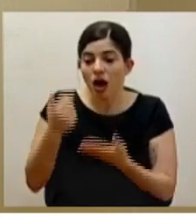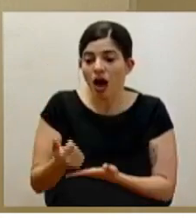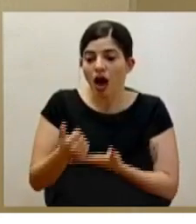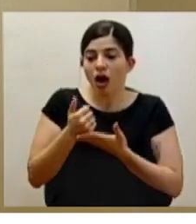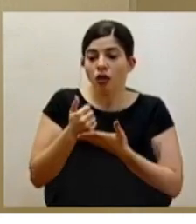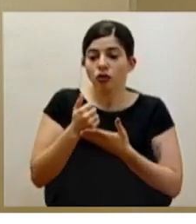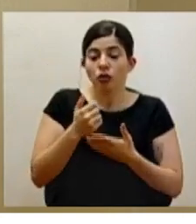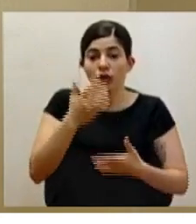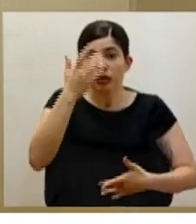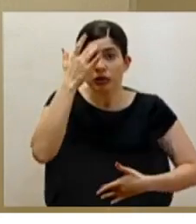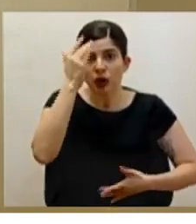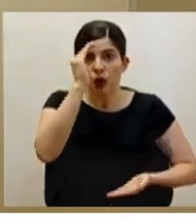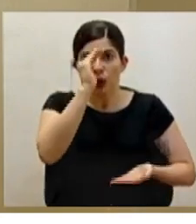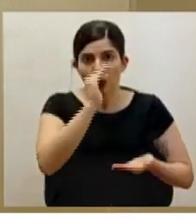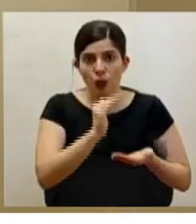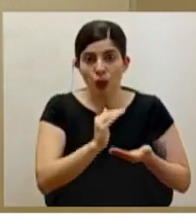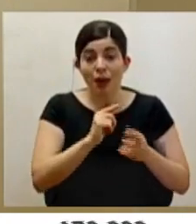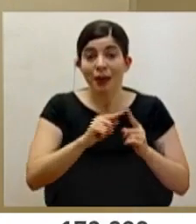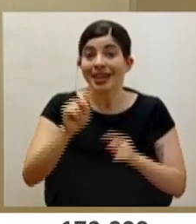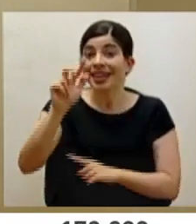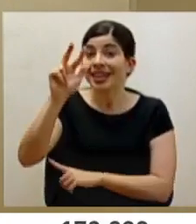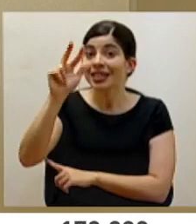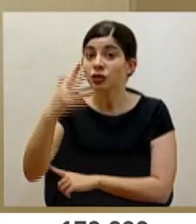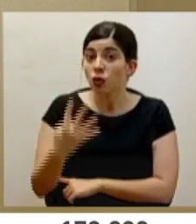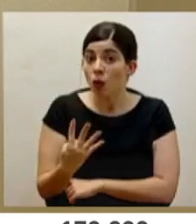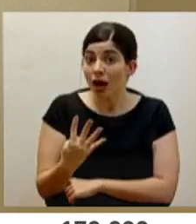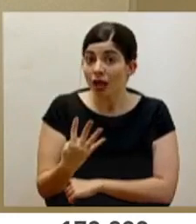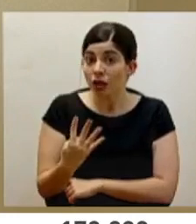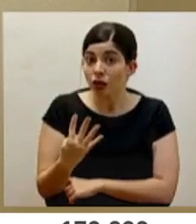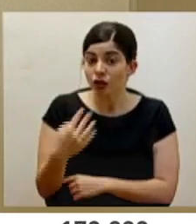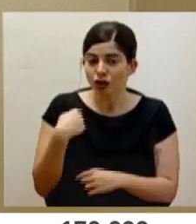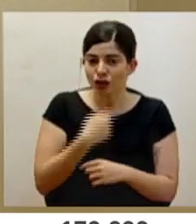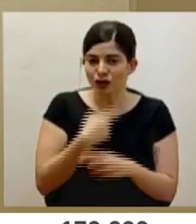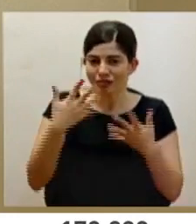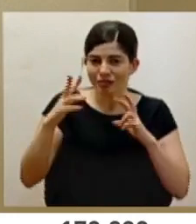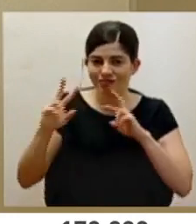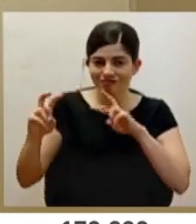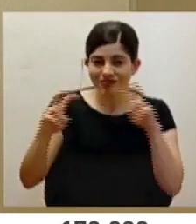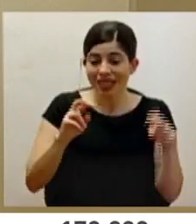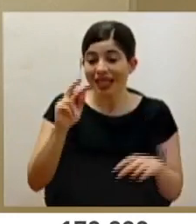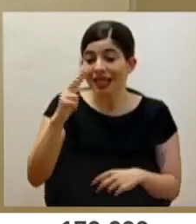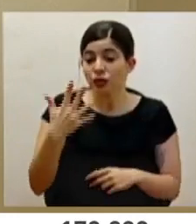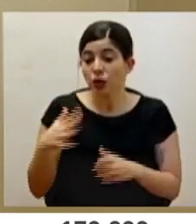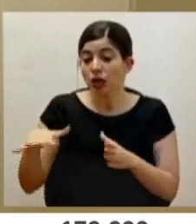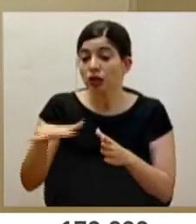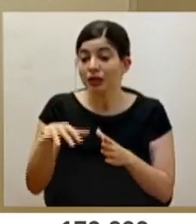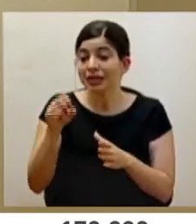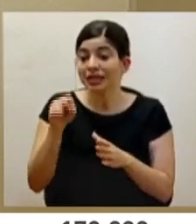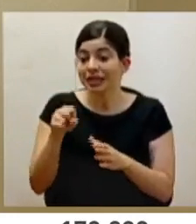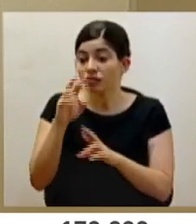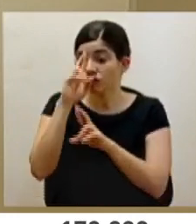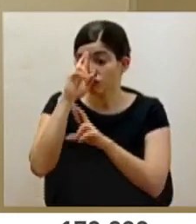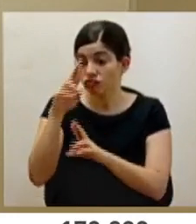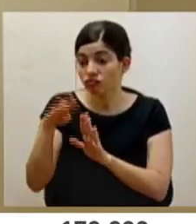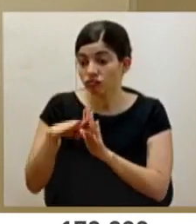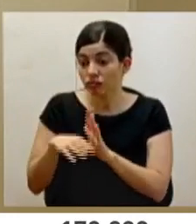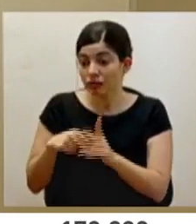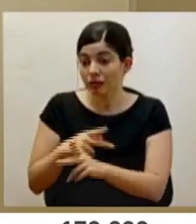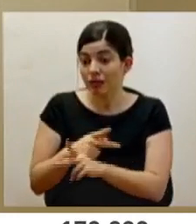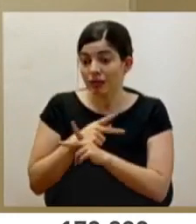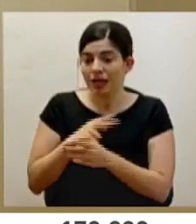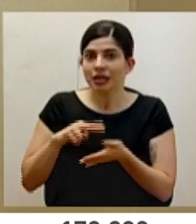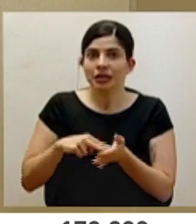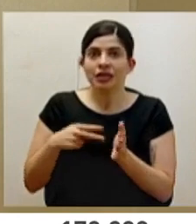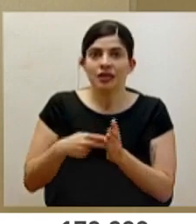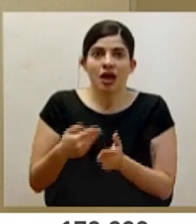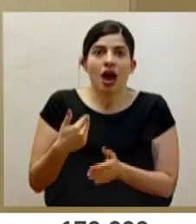disminución en los casos. Pero que tres cuartas partes de la población, en las mediciones que hacemos, cumplan las medidas de prevención, realmente dice que